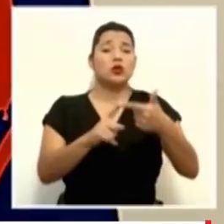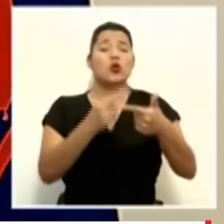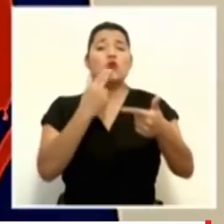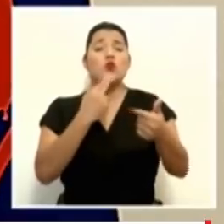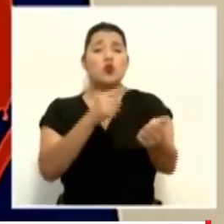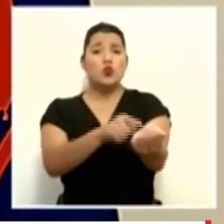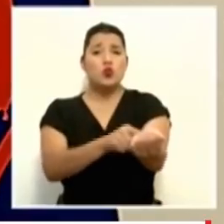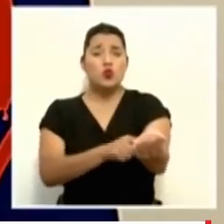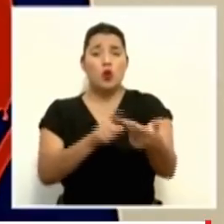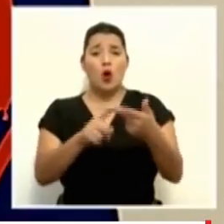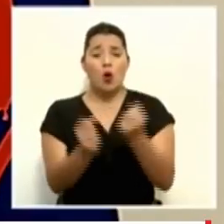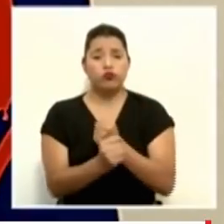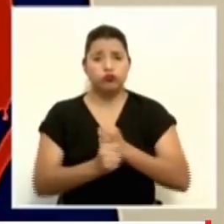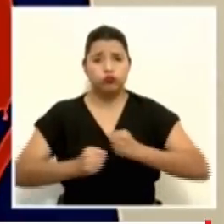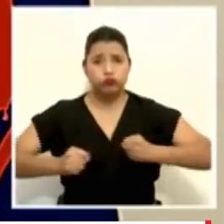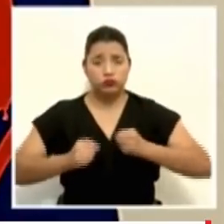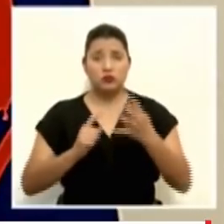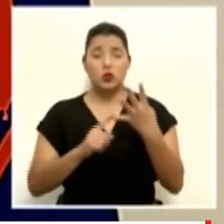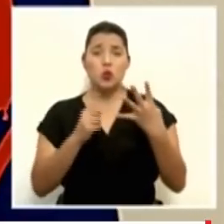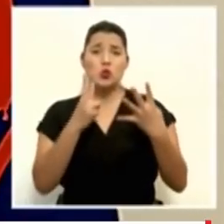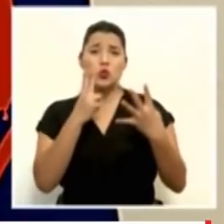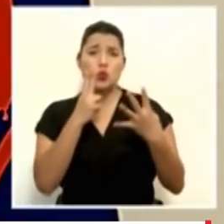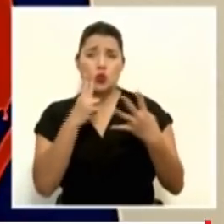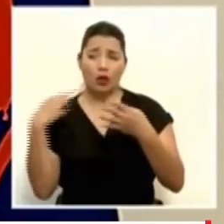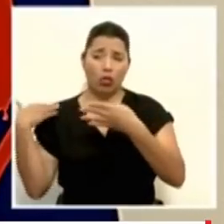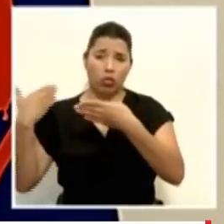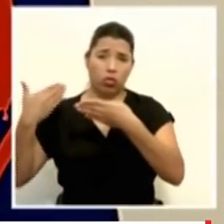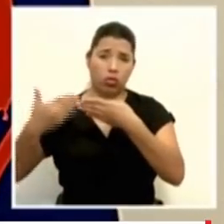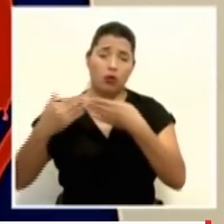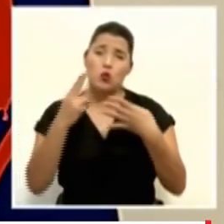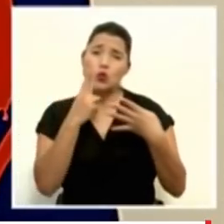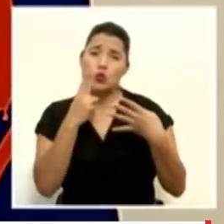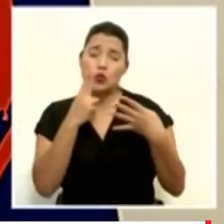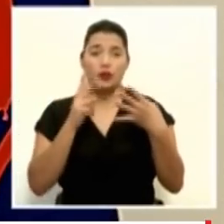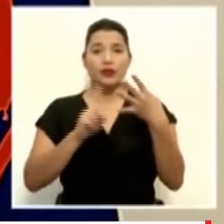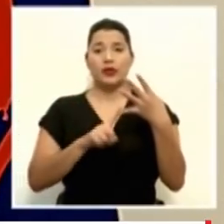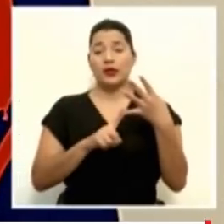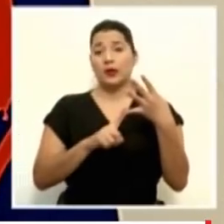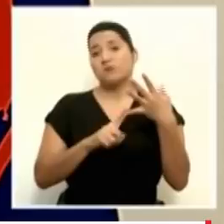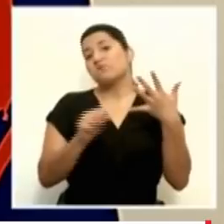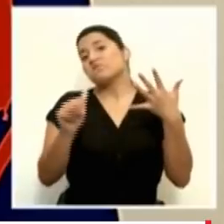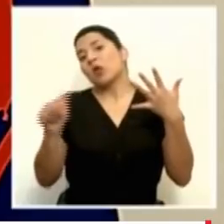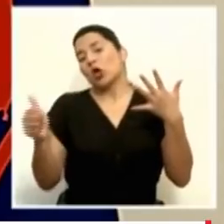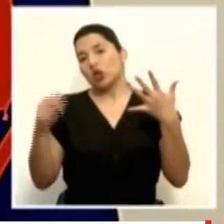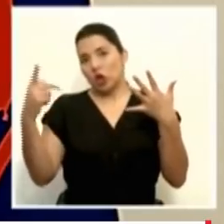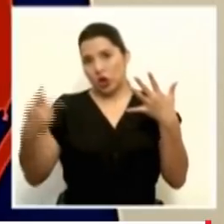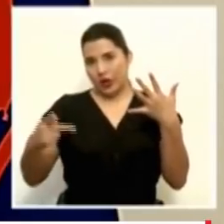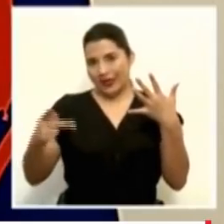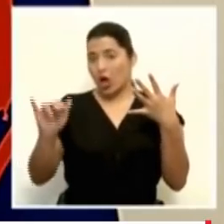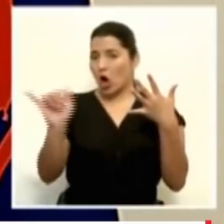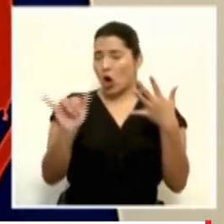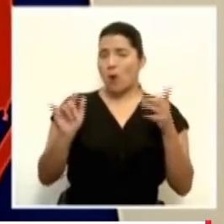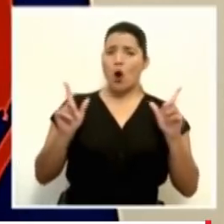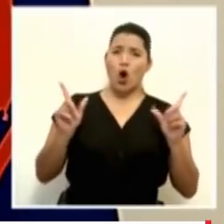antecedentes de fumado, o tabaquismo, puede haber otros factores como el cáncer, como el